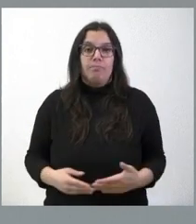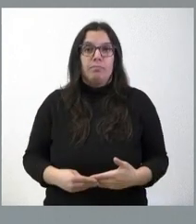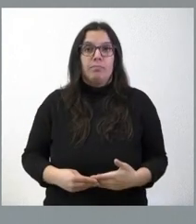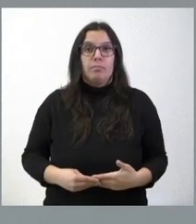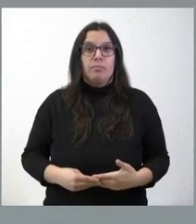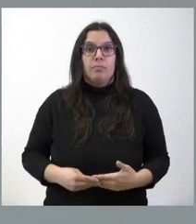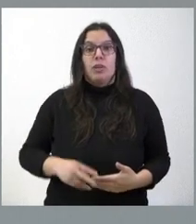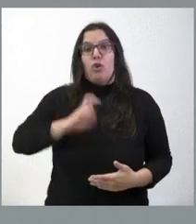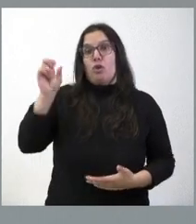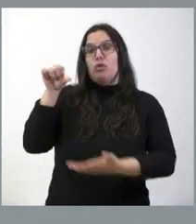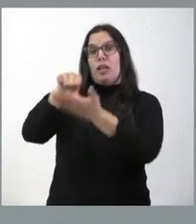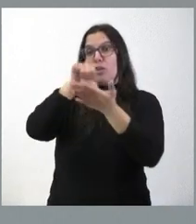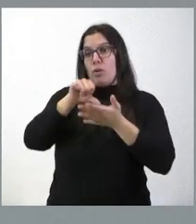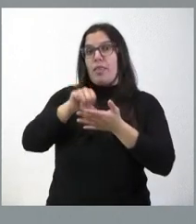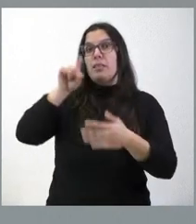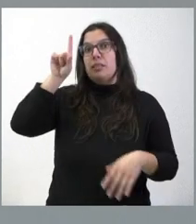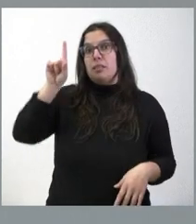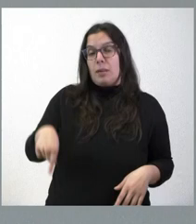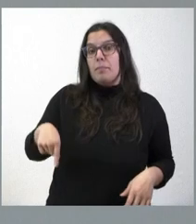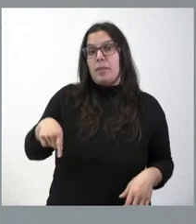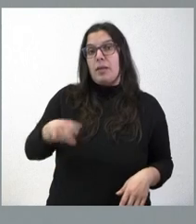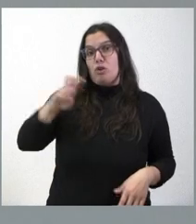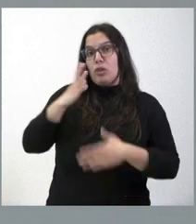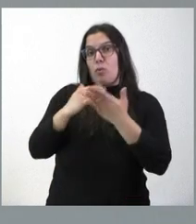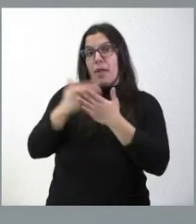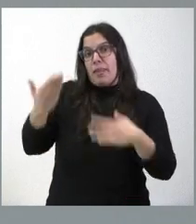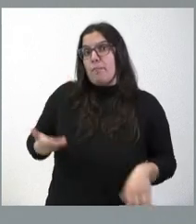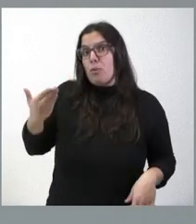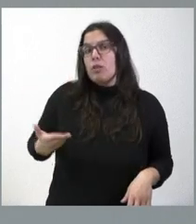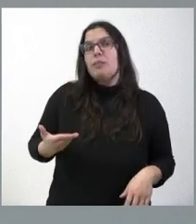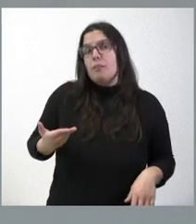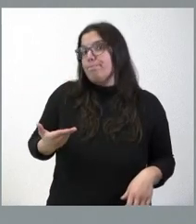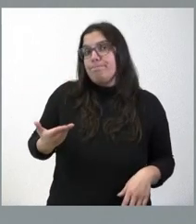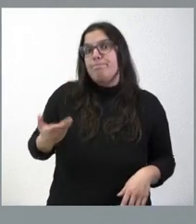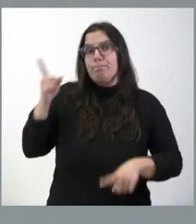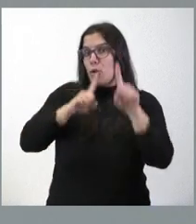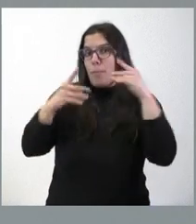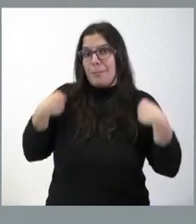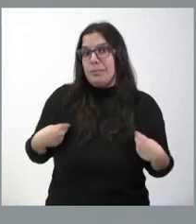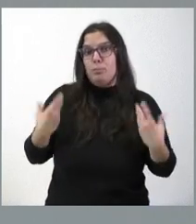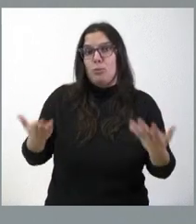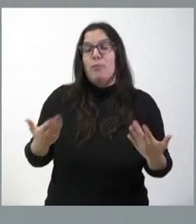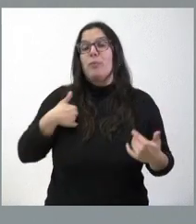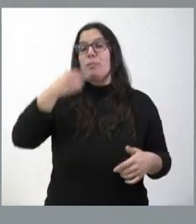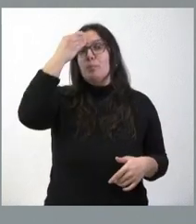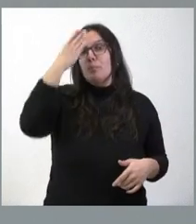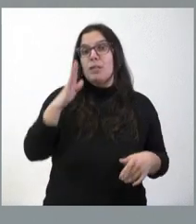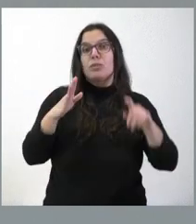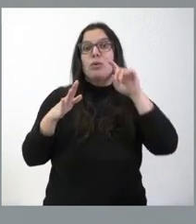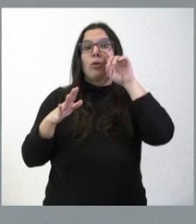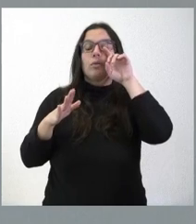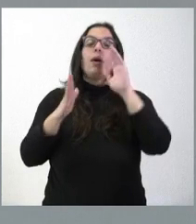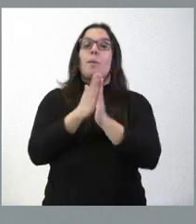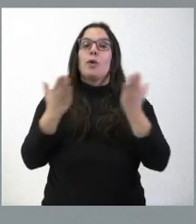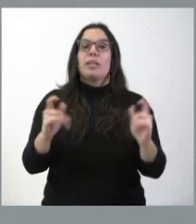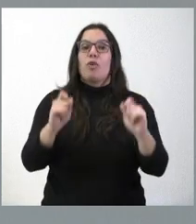eliminado a otras ciudades muy importantes de otras comunidades autónomas que también tenían estos problemas demográficos. Yo creo que el boletín oficial del